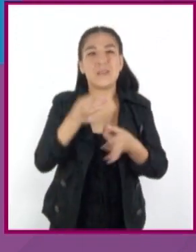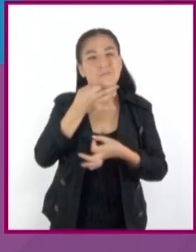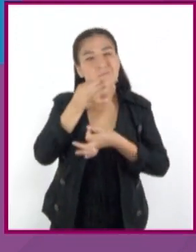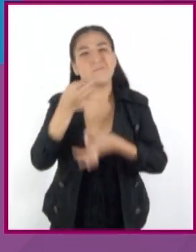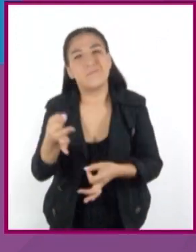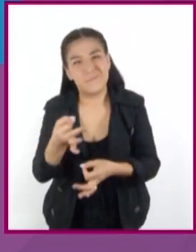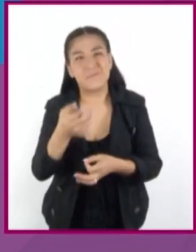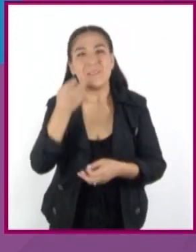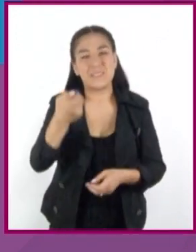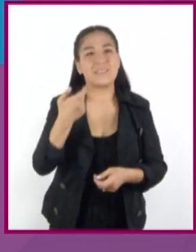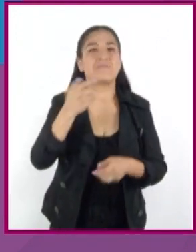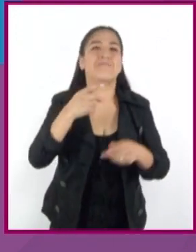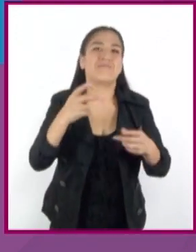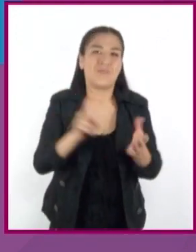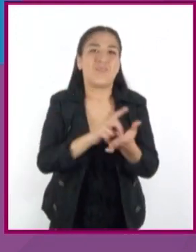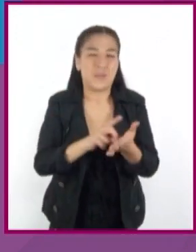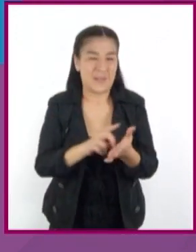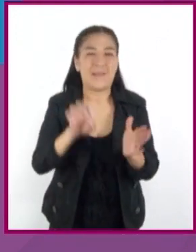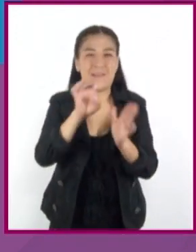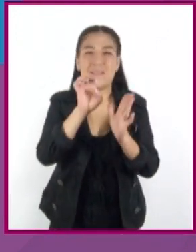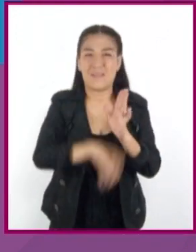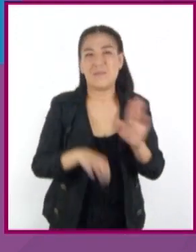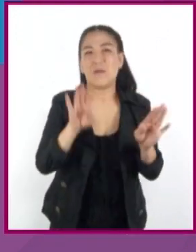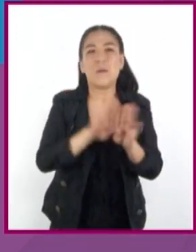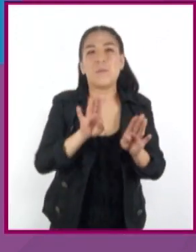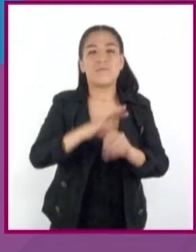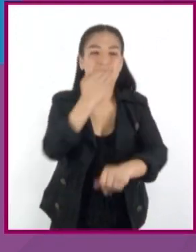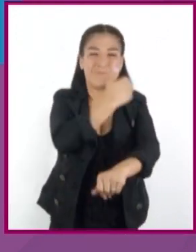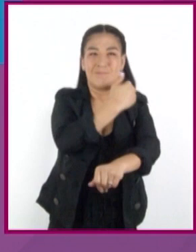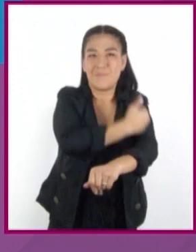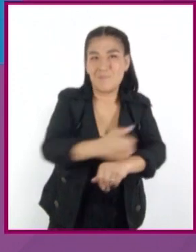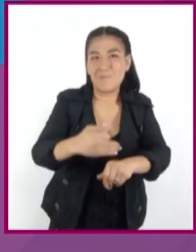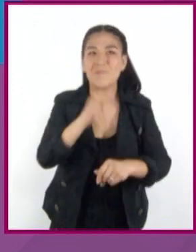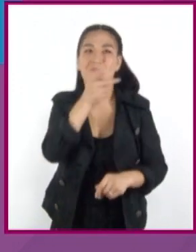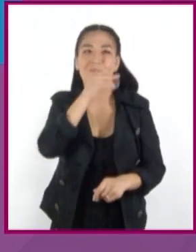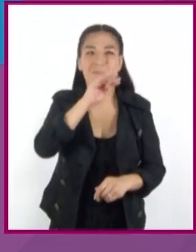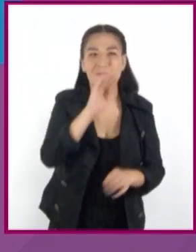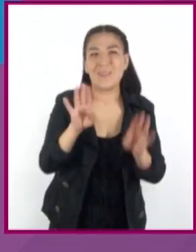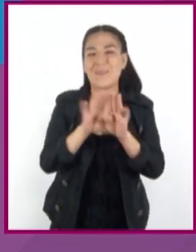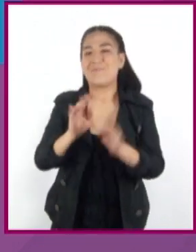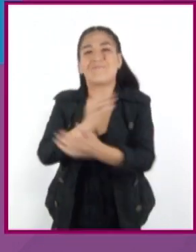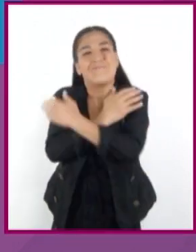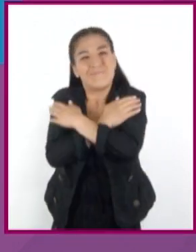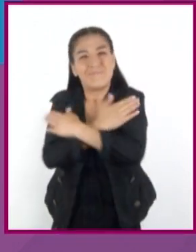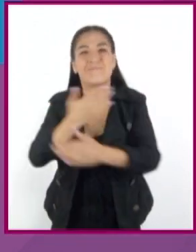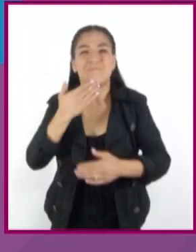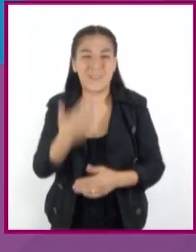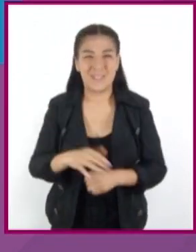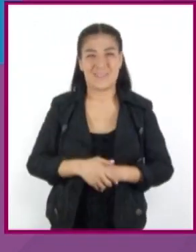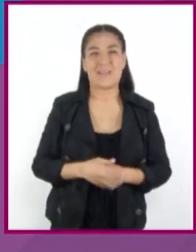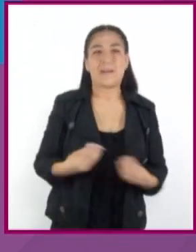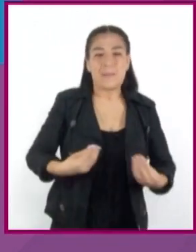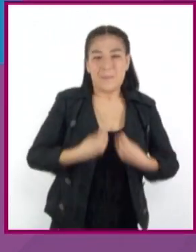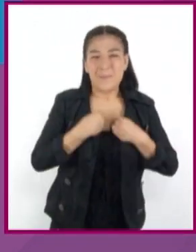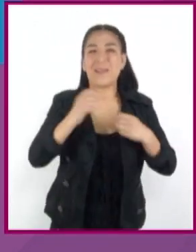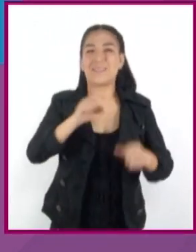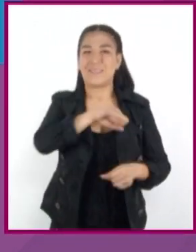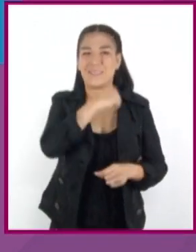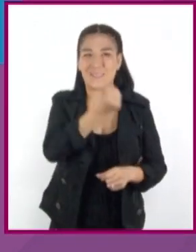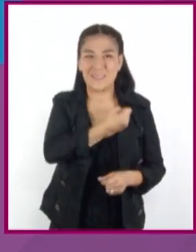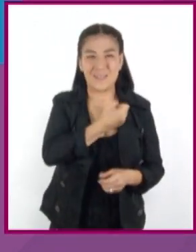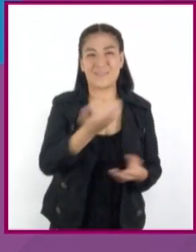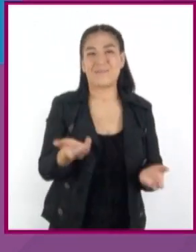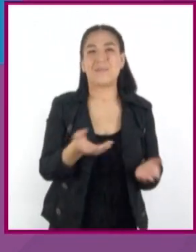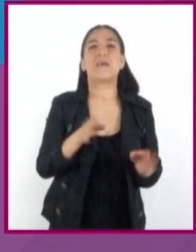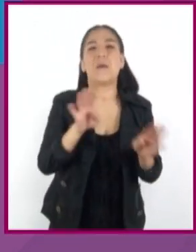alguna droga. Por ejemplo, el vínculo con nuestros padres, una autoestima sana, hábitos saludables y saber